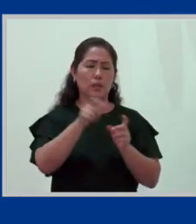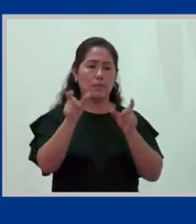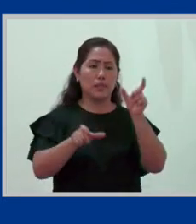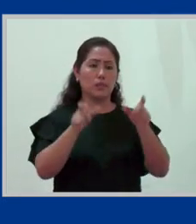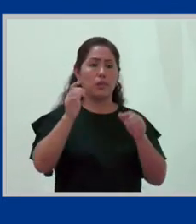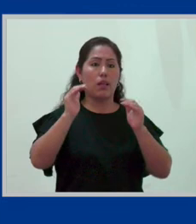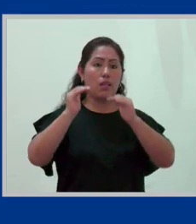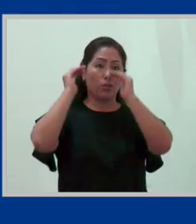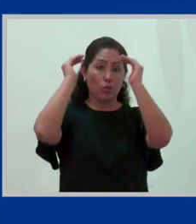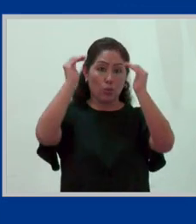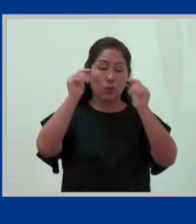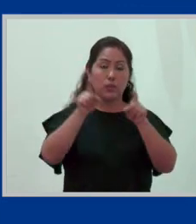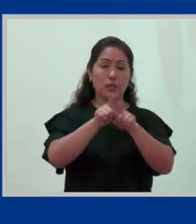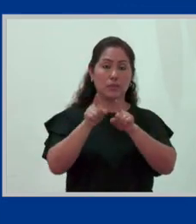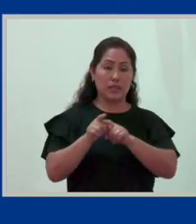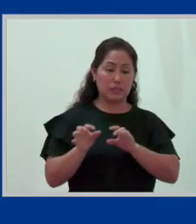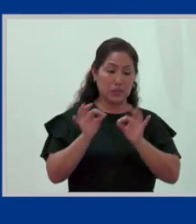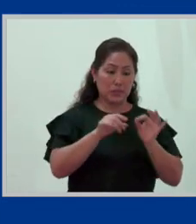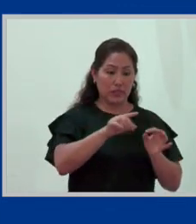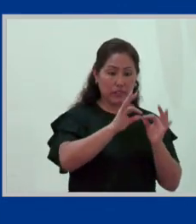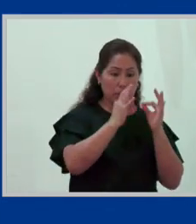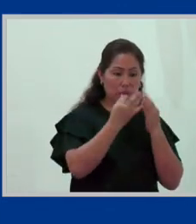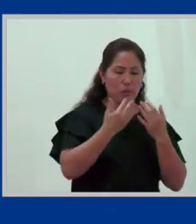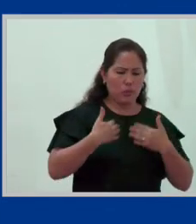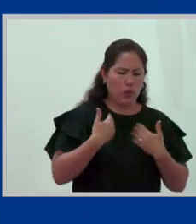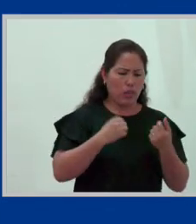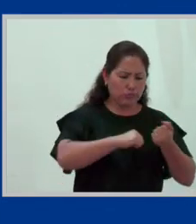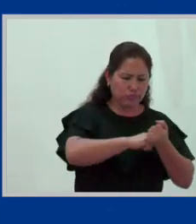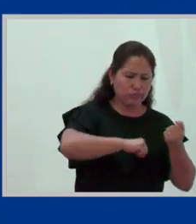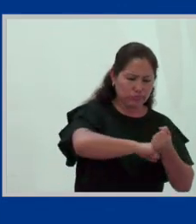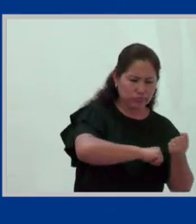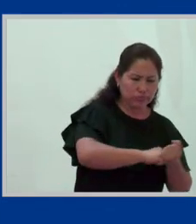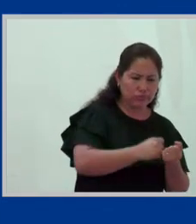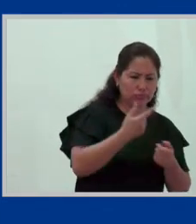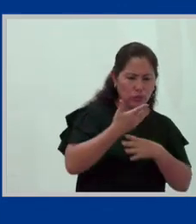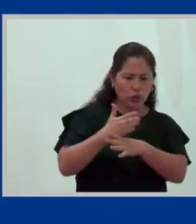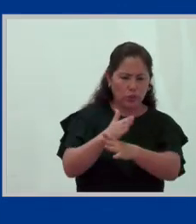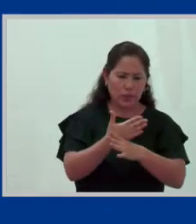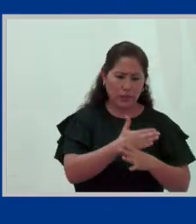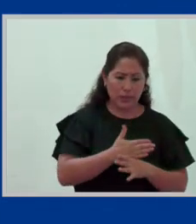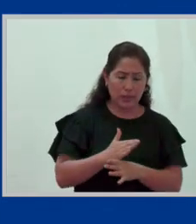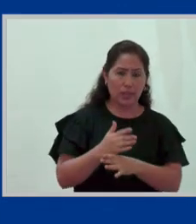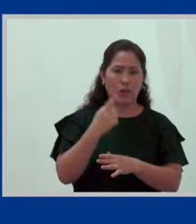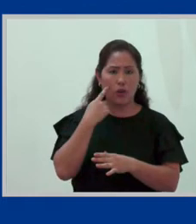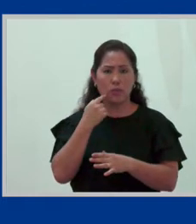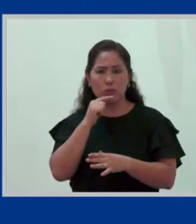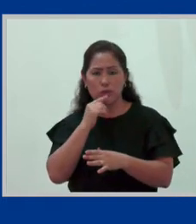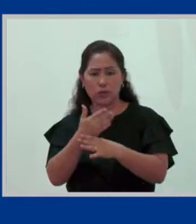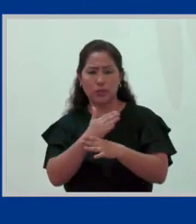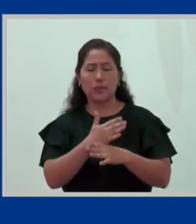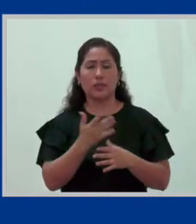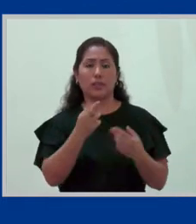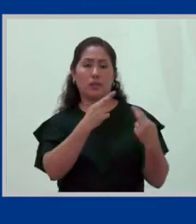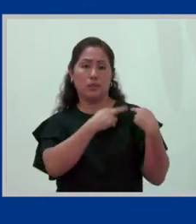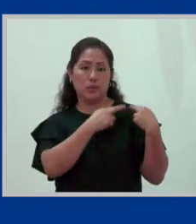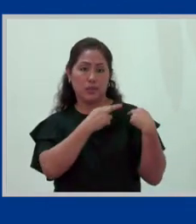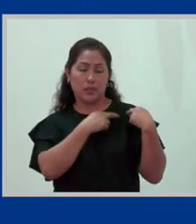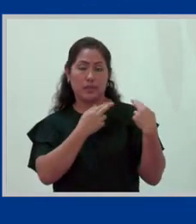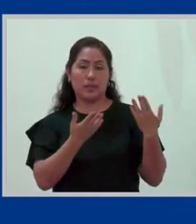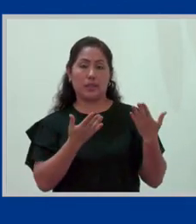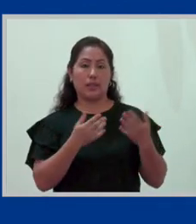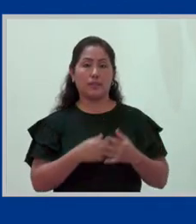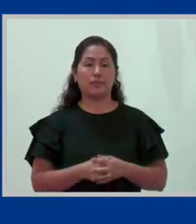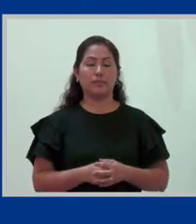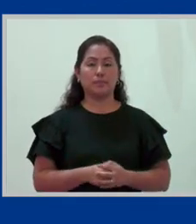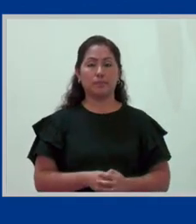adultas de esa misma familia puedan colaborar y puedan repartirse esas responsabilidades en la dinámica que ellos estimen